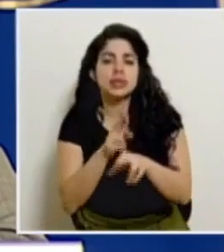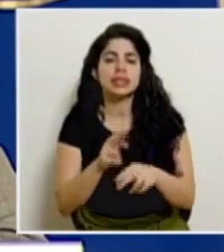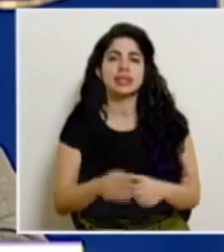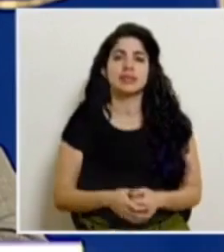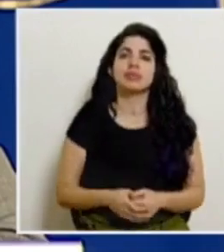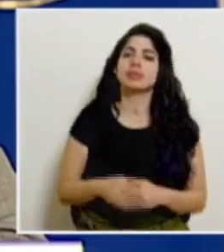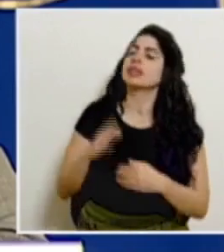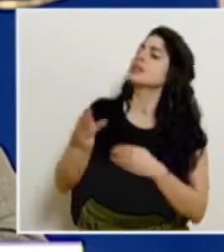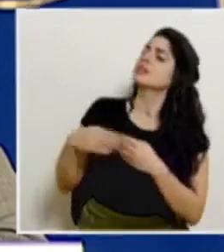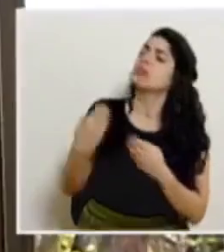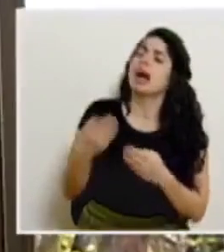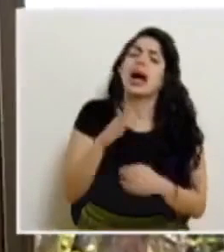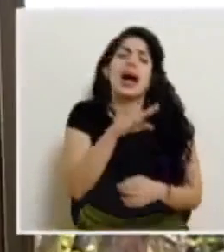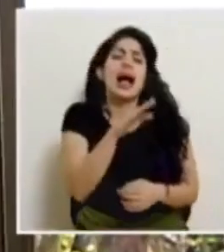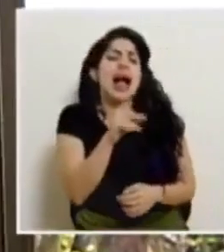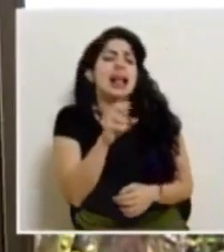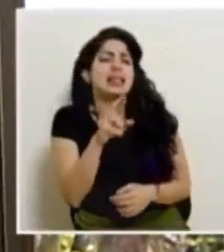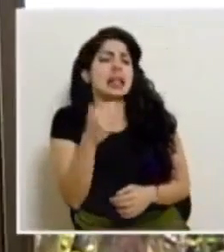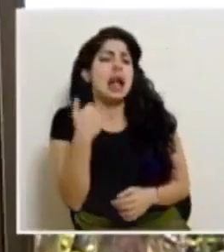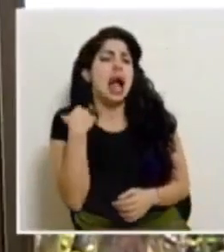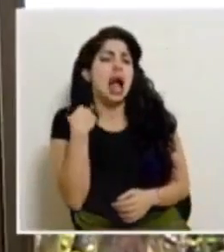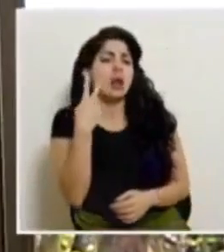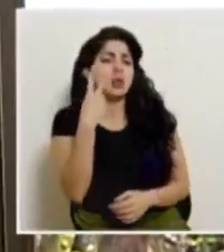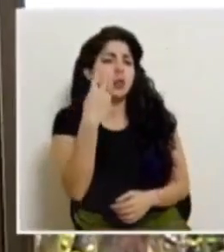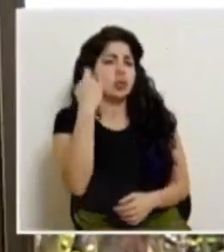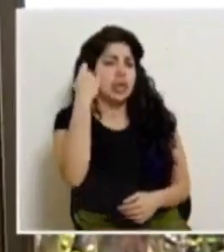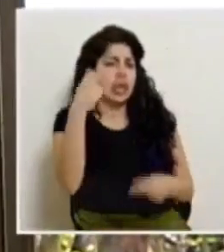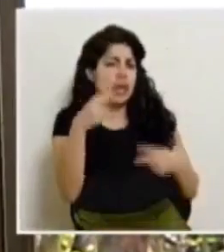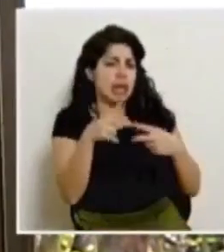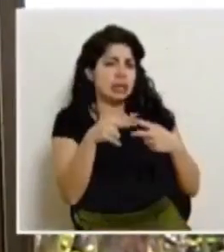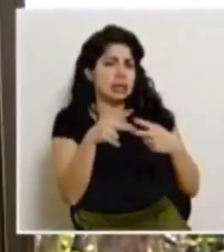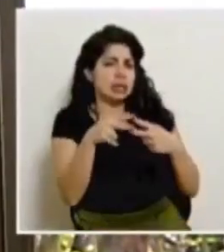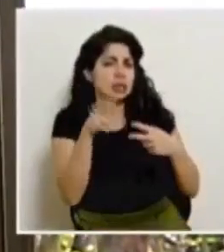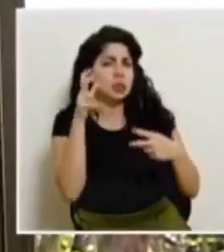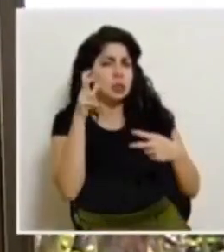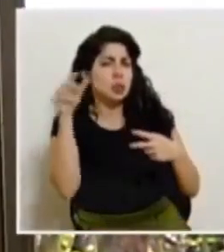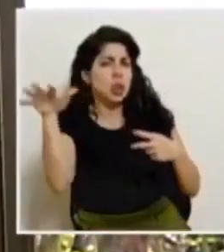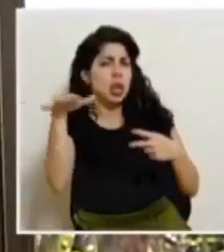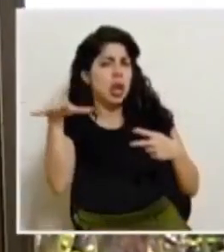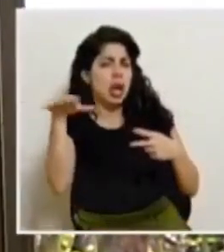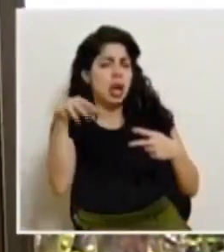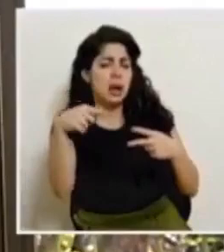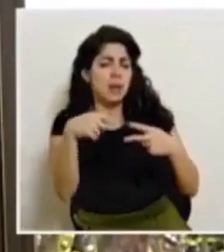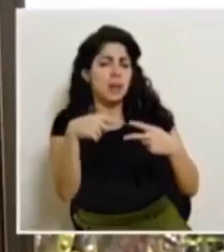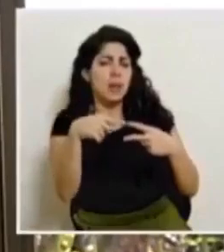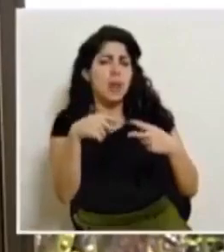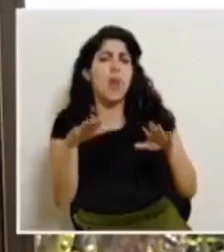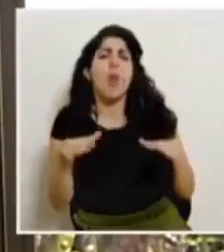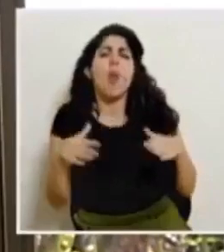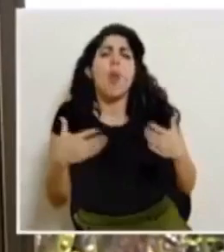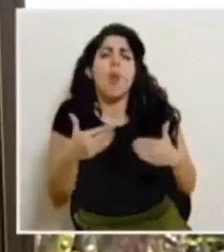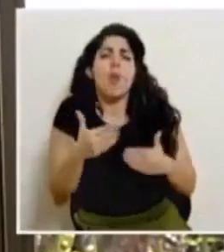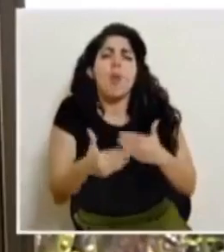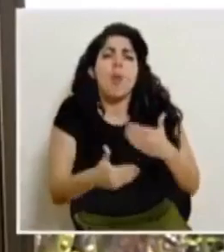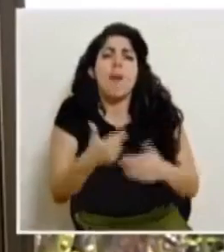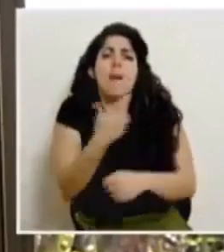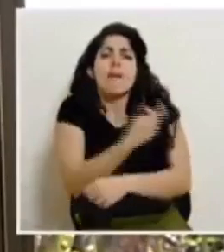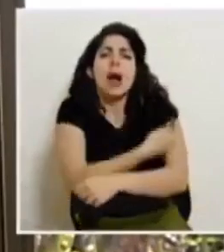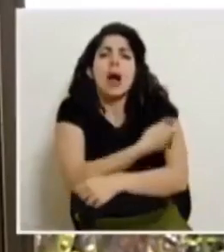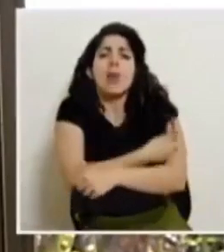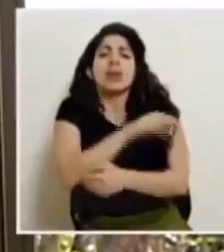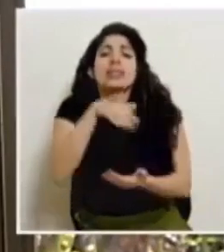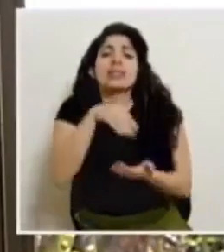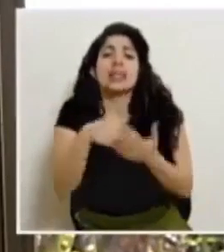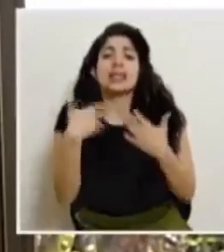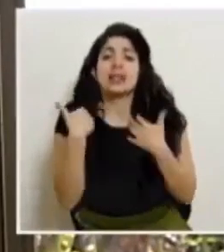Después don Alexander hace tiempo hay dos iniciativas que suenan una es ¿cómo ha avanzado la vacunación por centros de salud